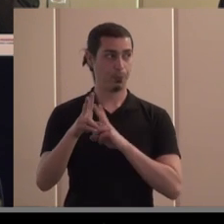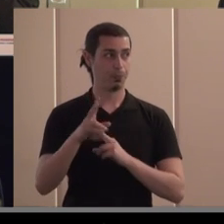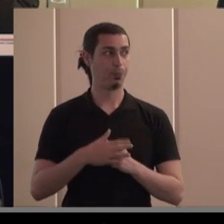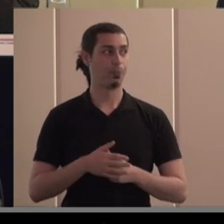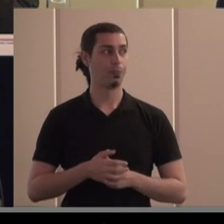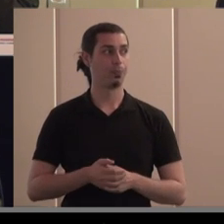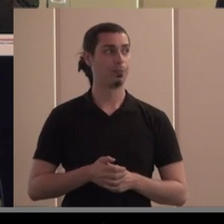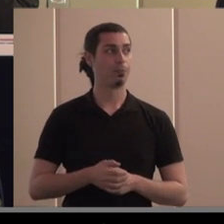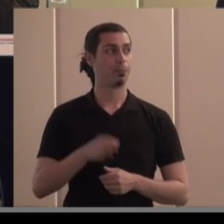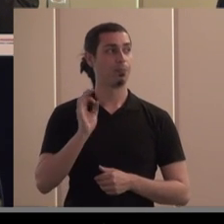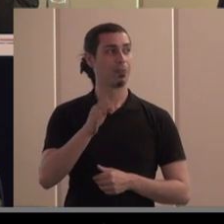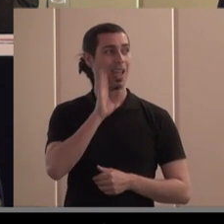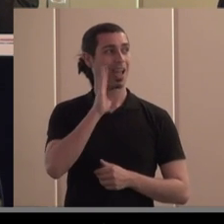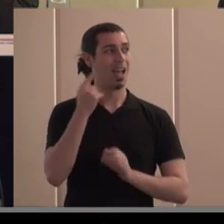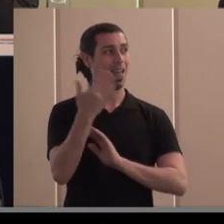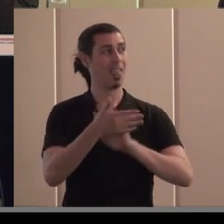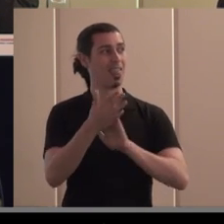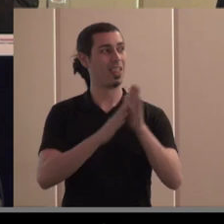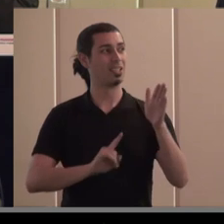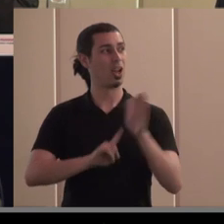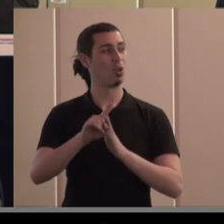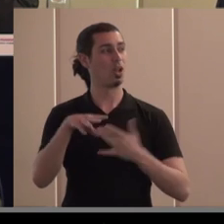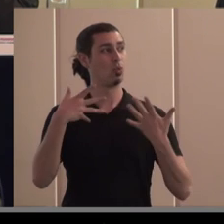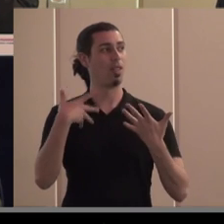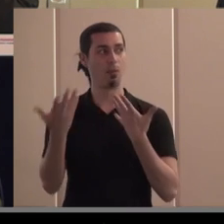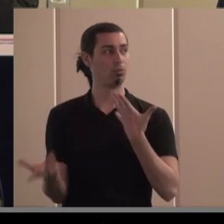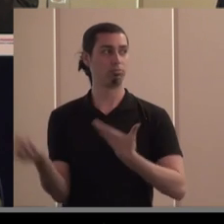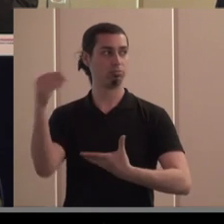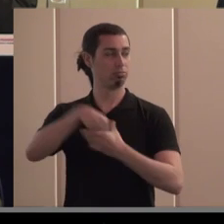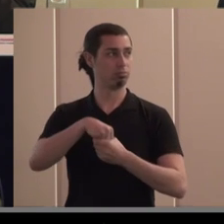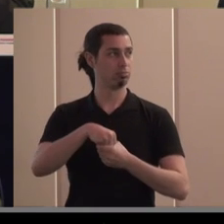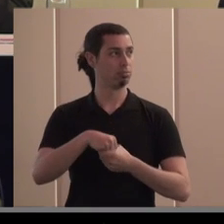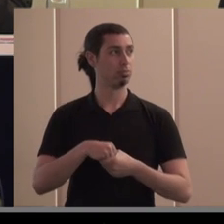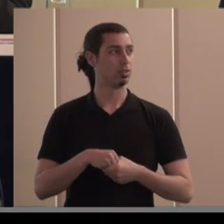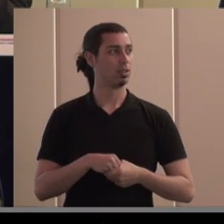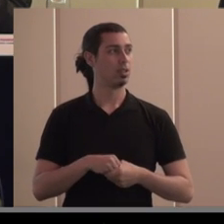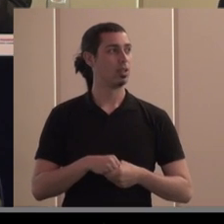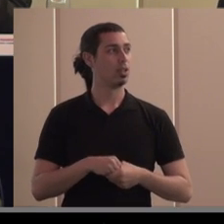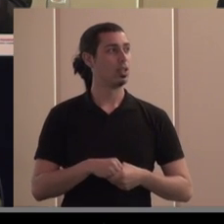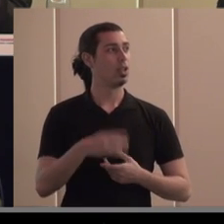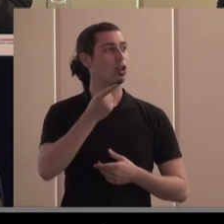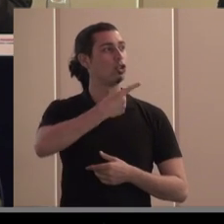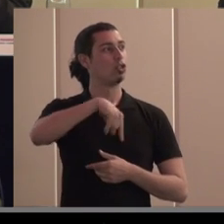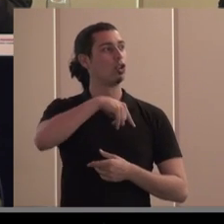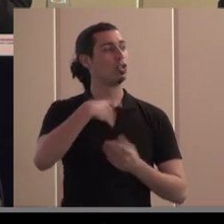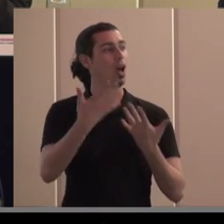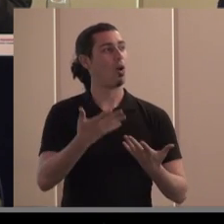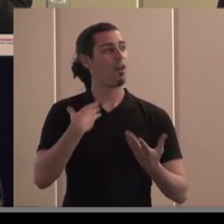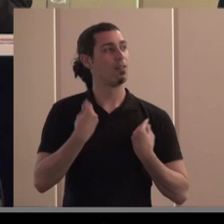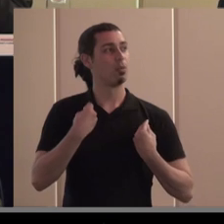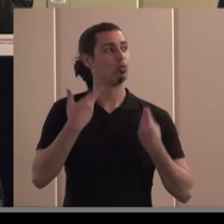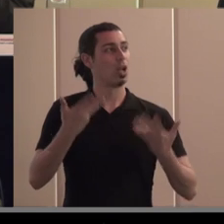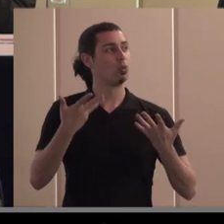efectivamente todo el desarrollo actual de las empresas sociales tendremos que integrarlo en la economía social porque lo que estamos haciendo en la actualidad